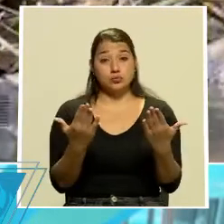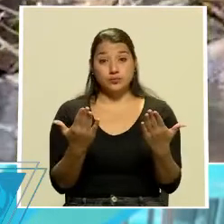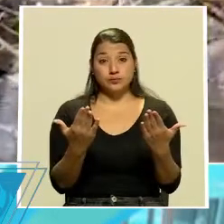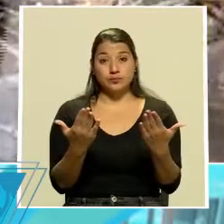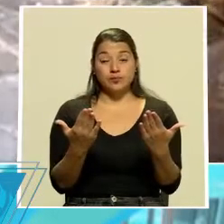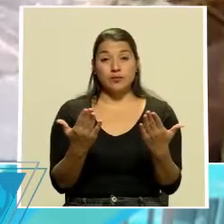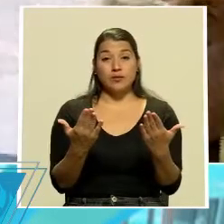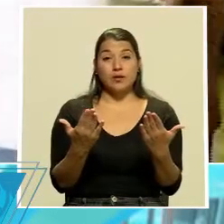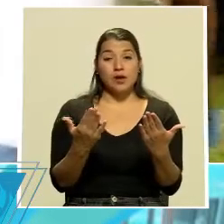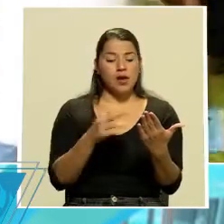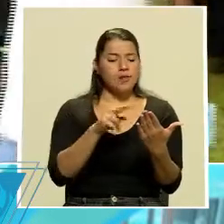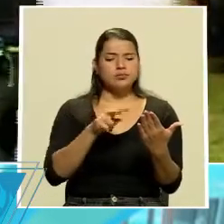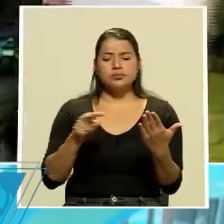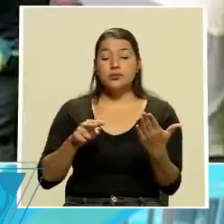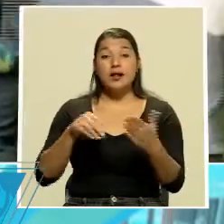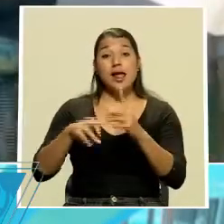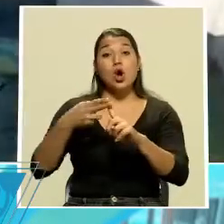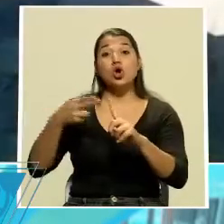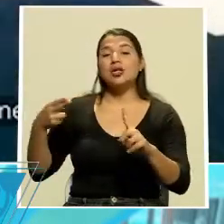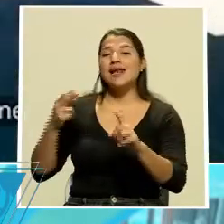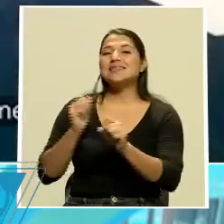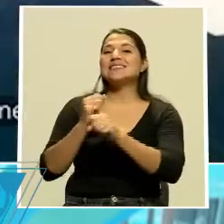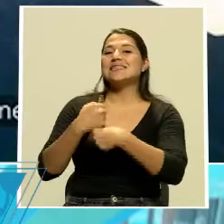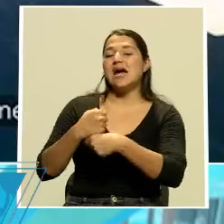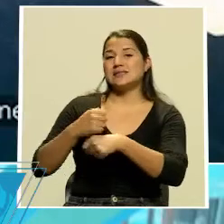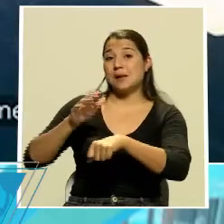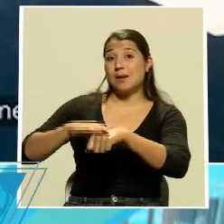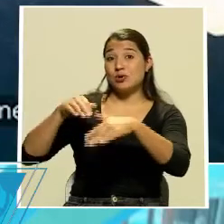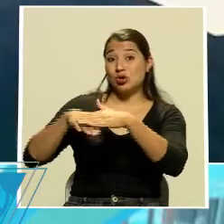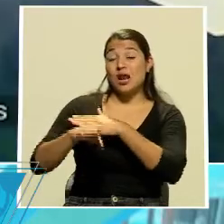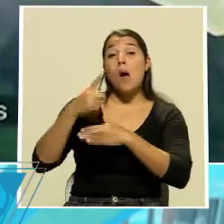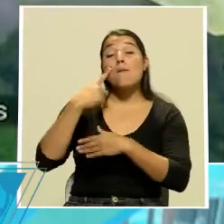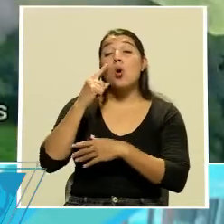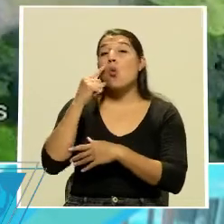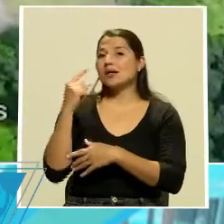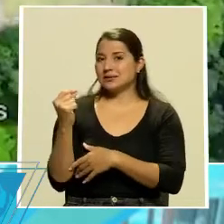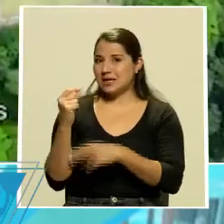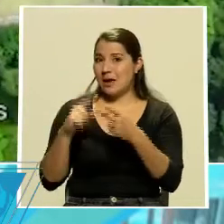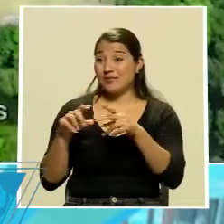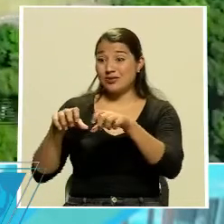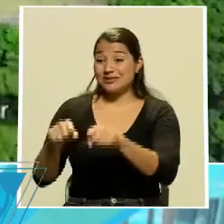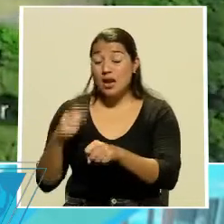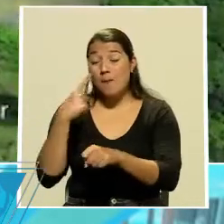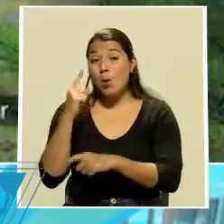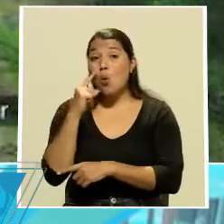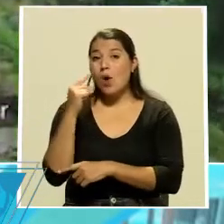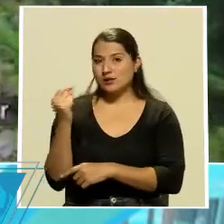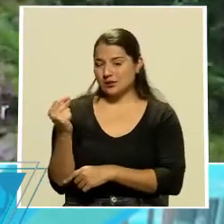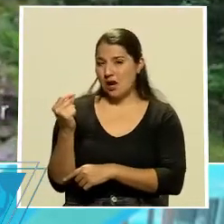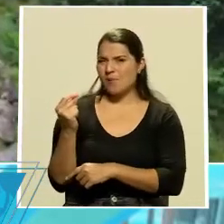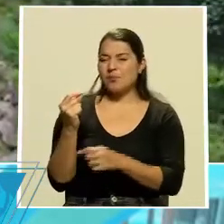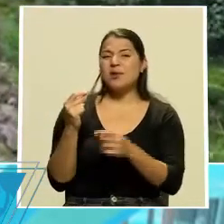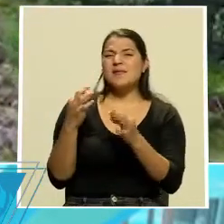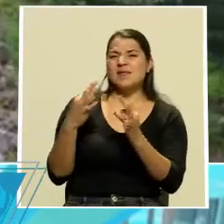hoteles, se hacen los check-in por medio de WhatsApp, los pedidos se hacen por medio de WhatsApp. En los restaurantes y en